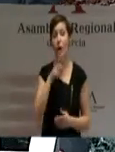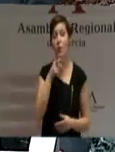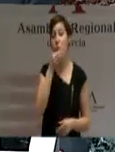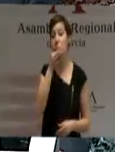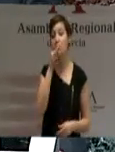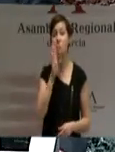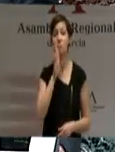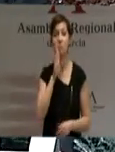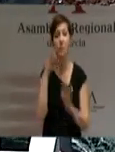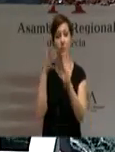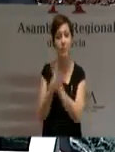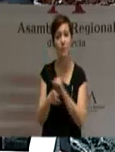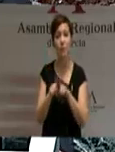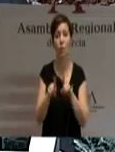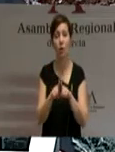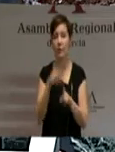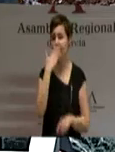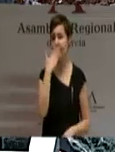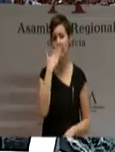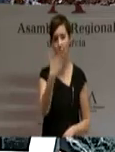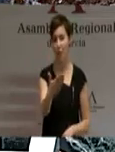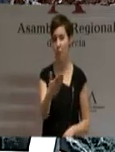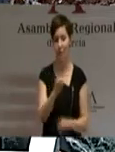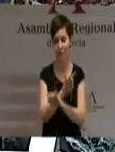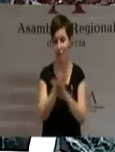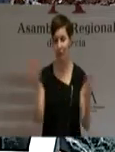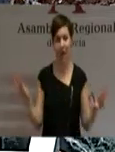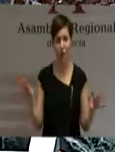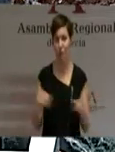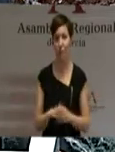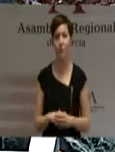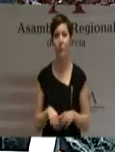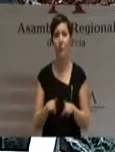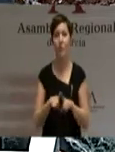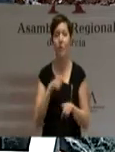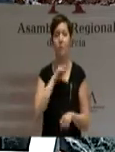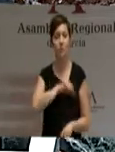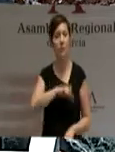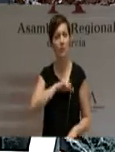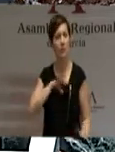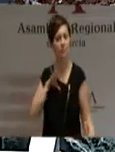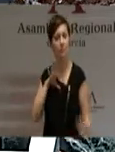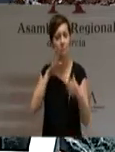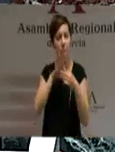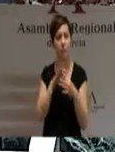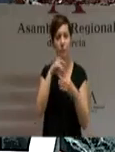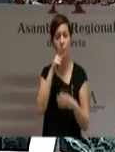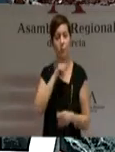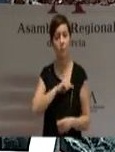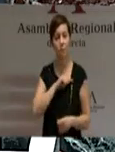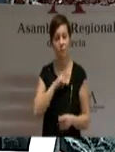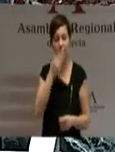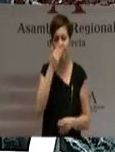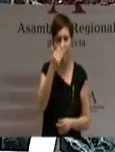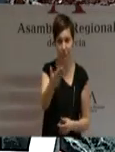cargadas de sentimientos sinceros, no persiguen apartar por la carga emocional que, de forma sentida, expone el que les